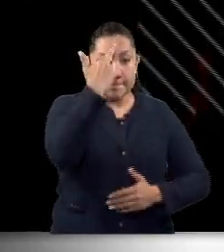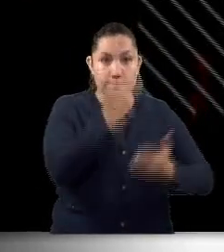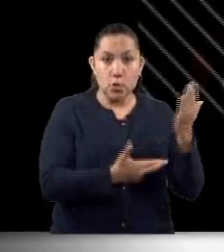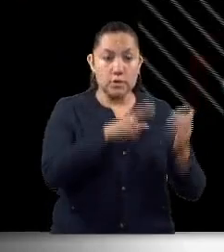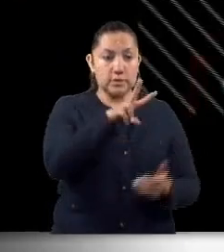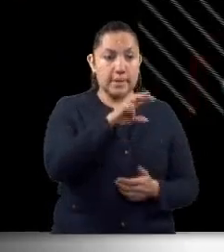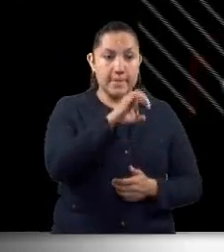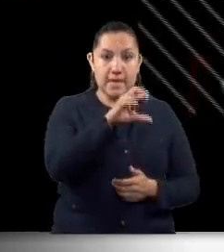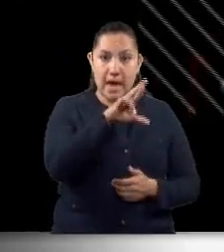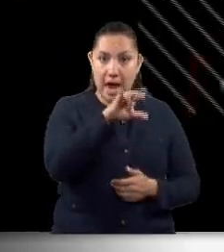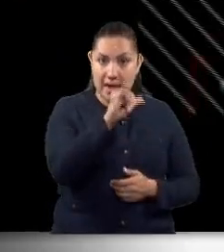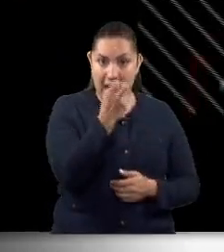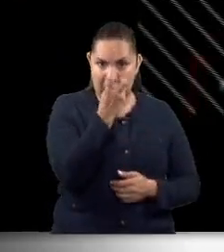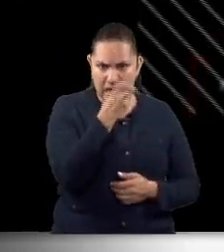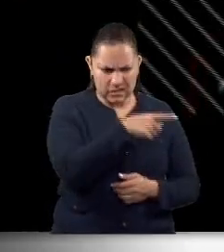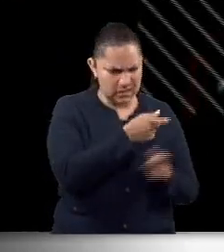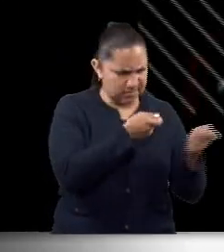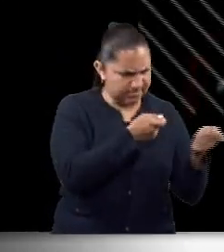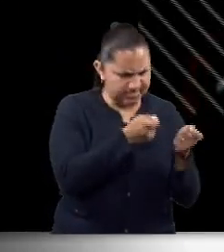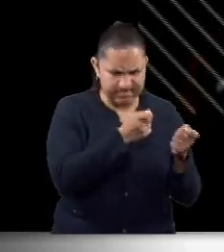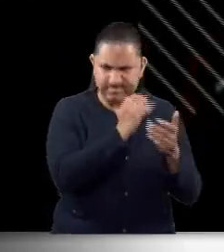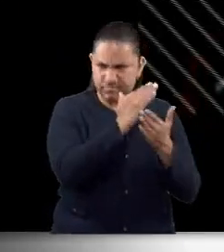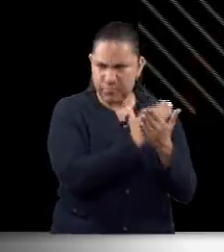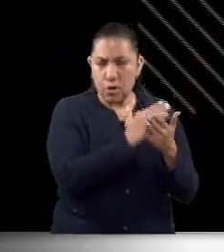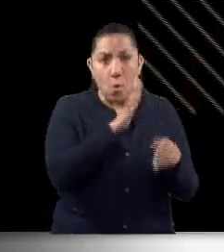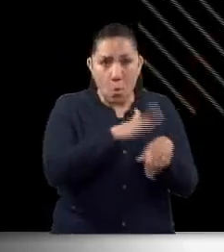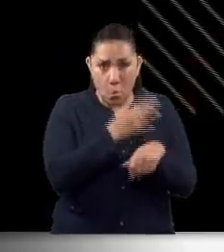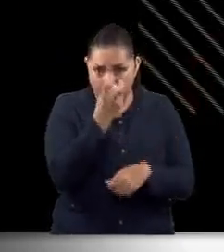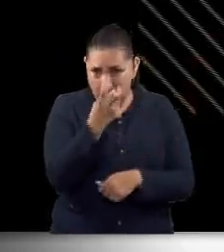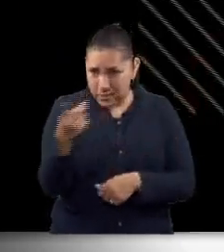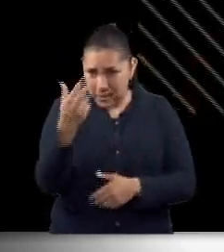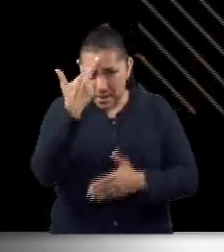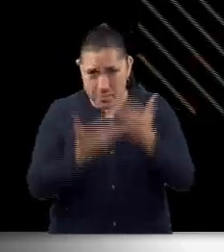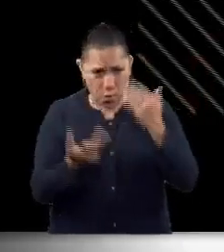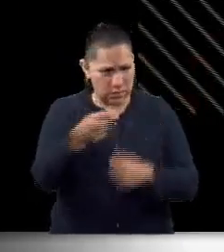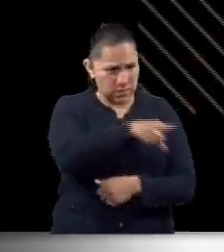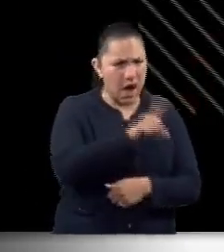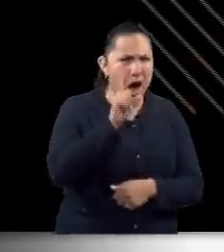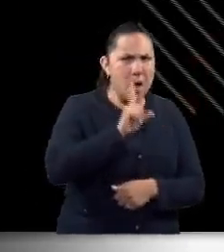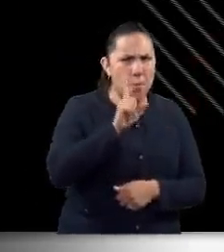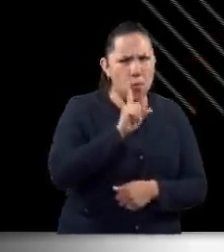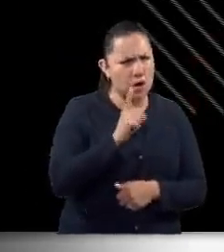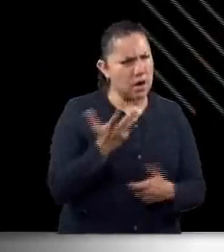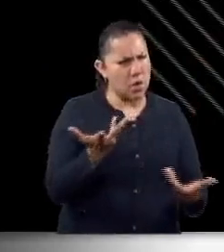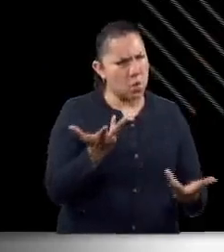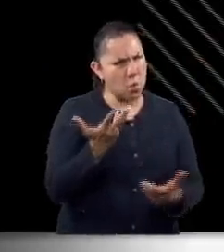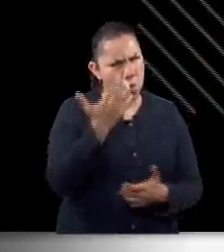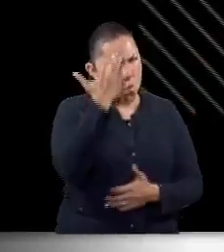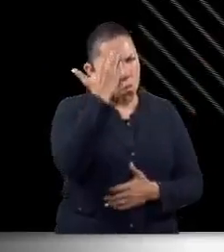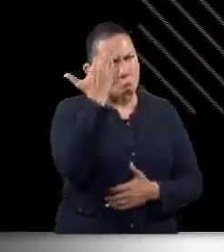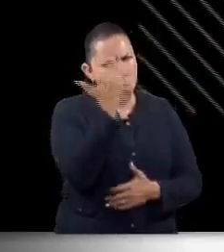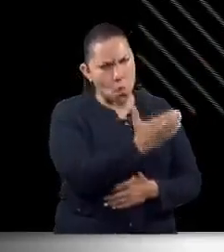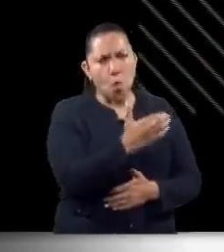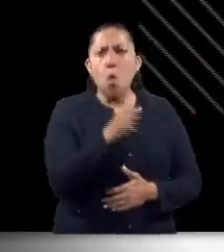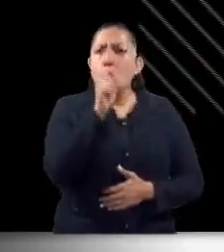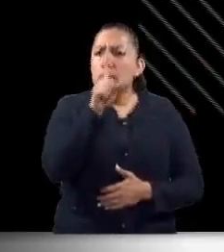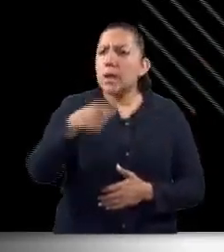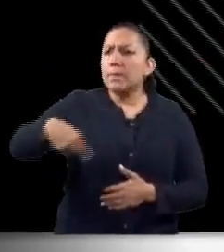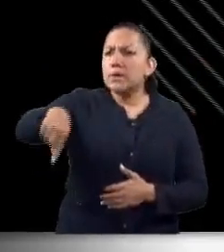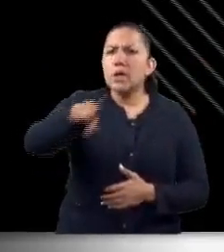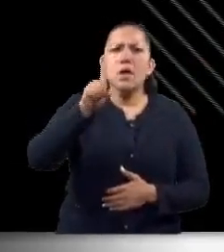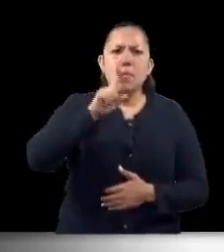que es tremenda contra la mujer. La explotación sexual y el tráfico de mujeres, así como el